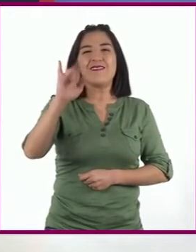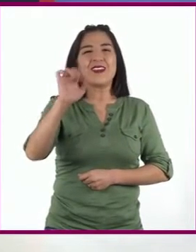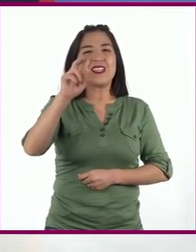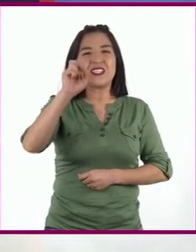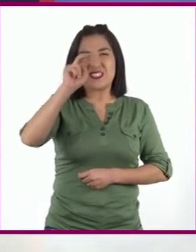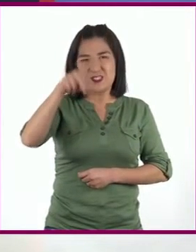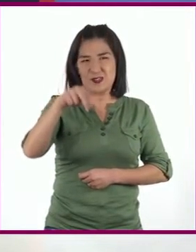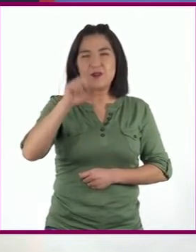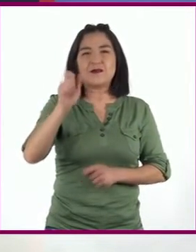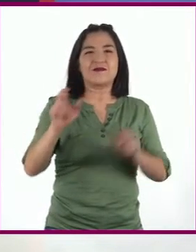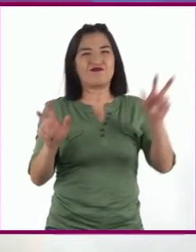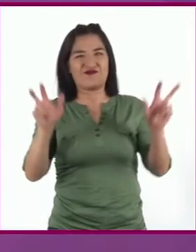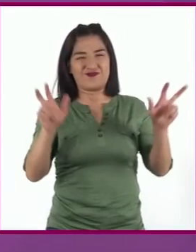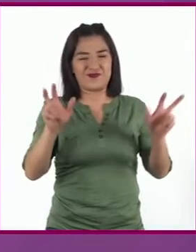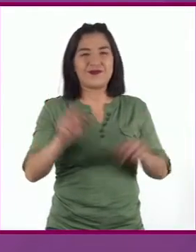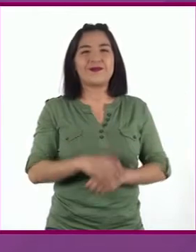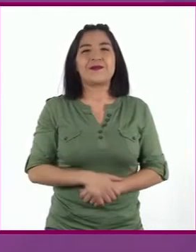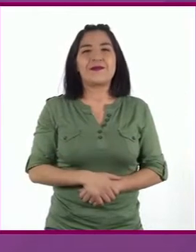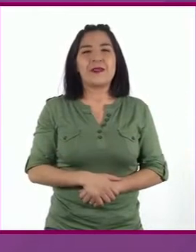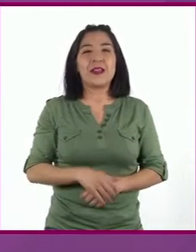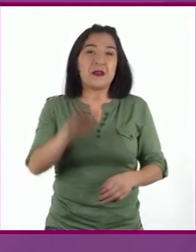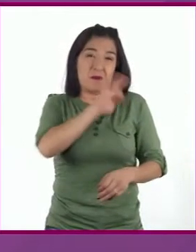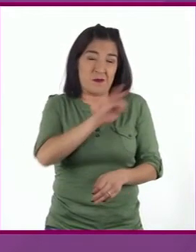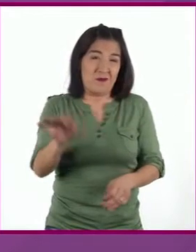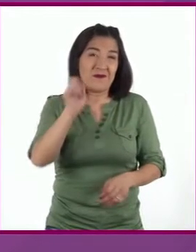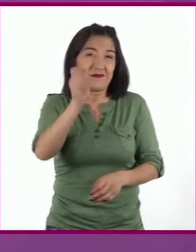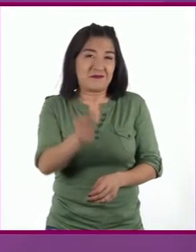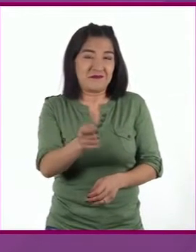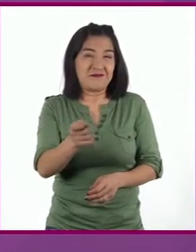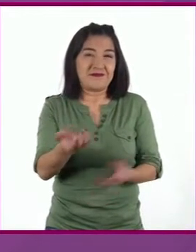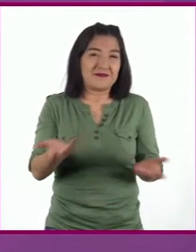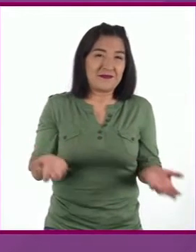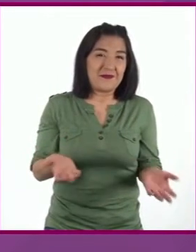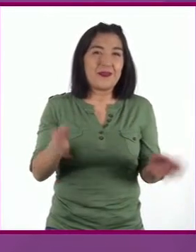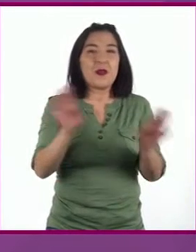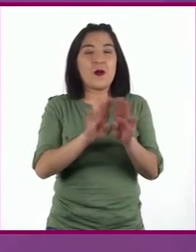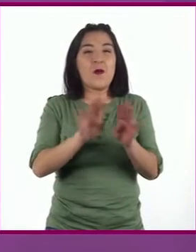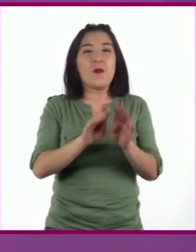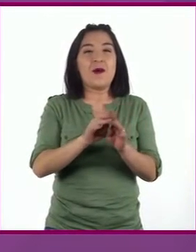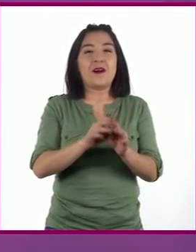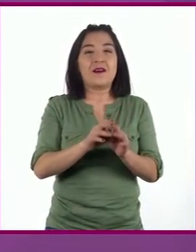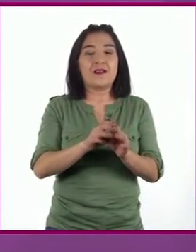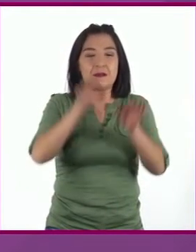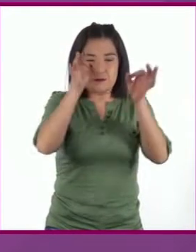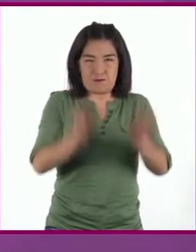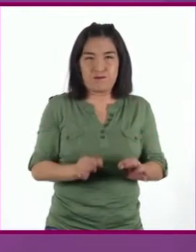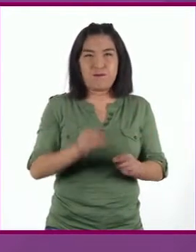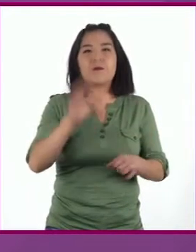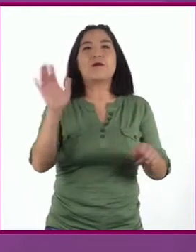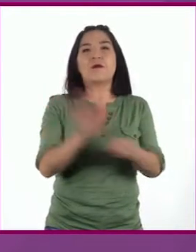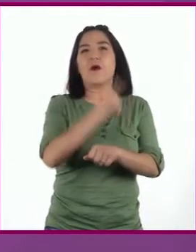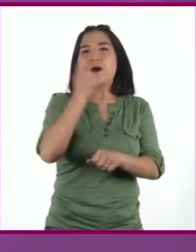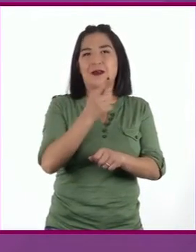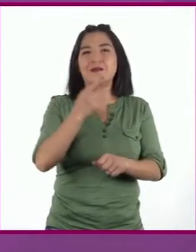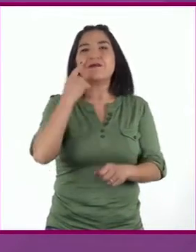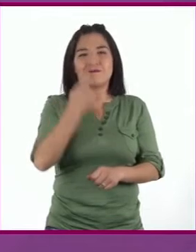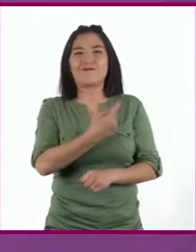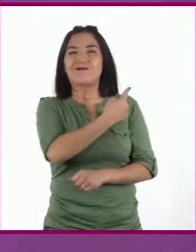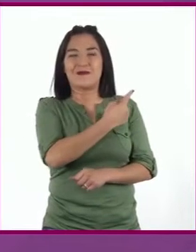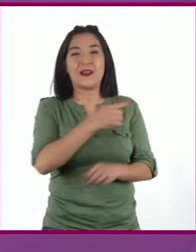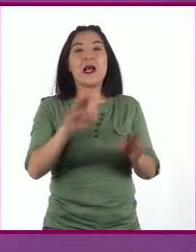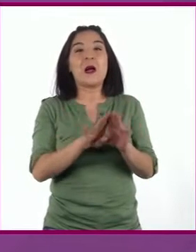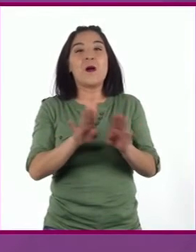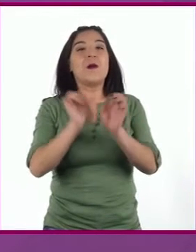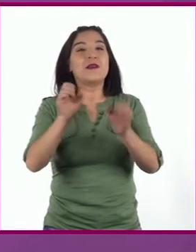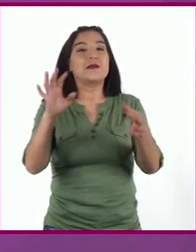escarabajo, podríamos decir que esta es una definición formal, ya que expresa de forma precisa